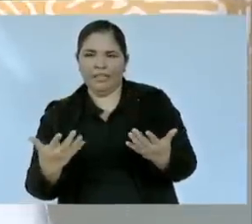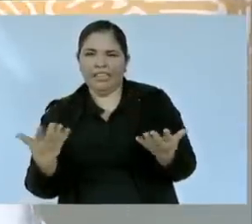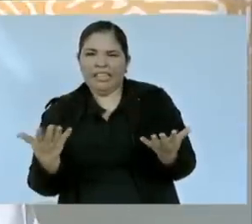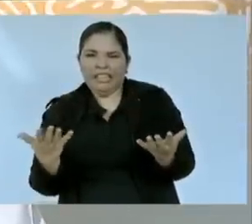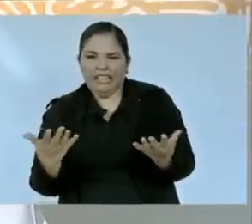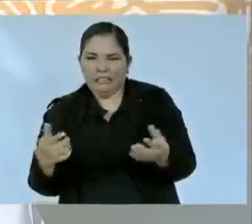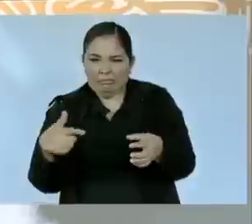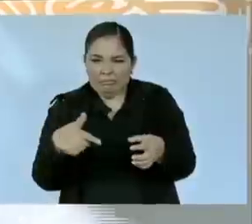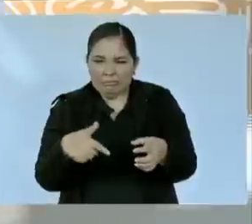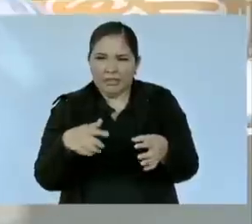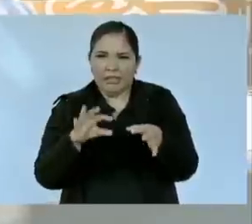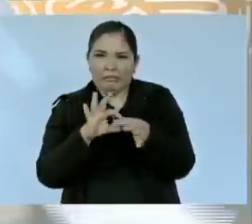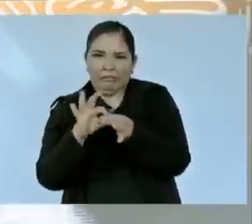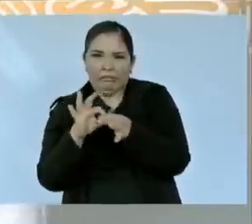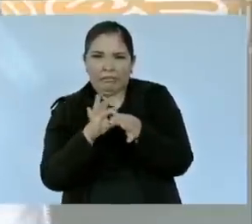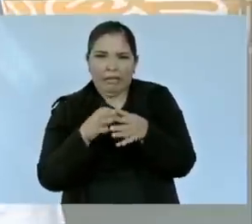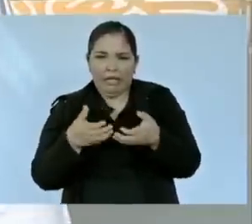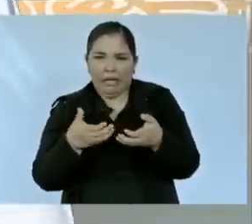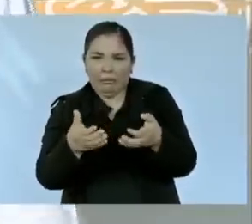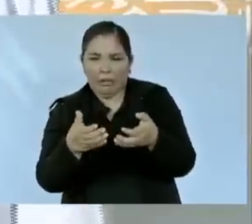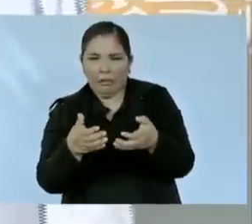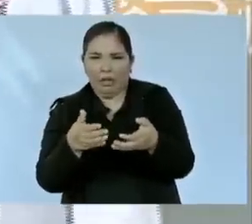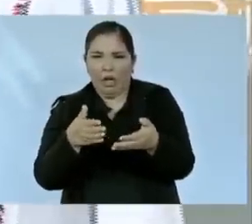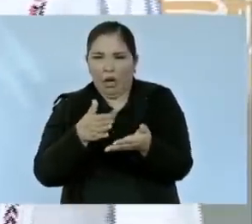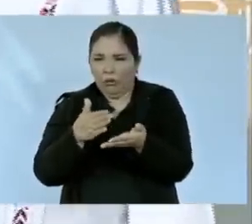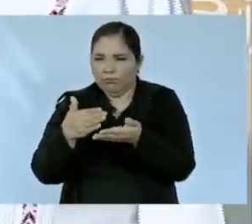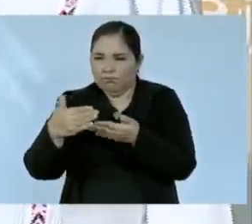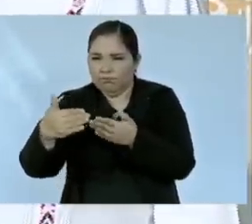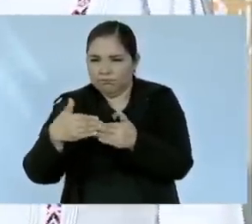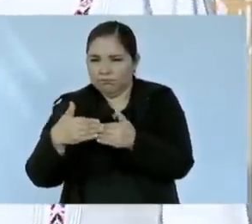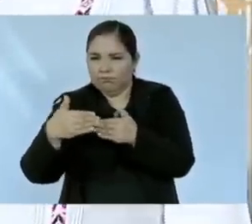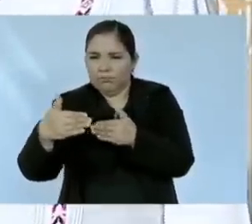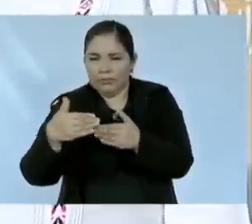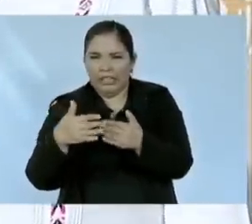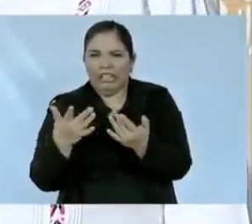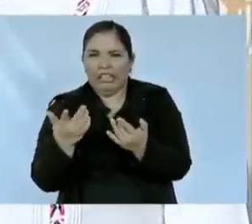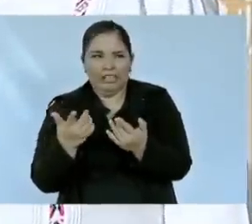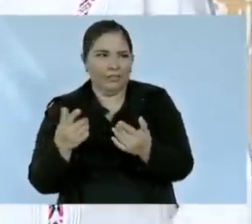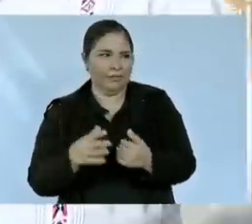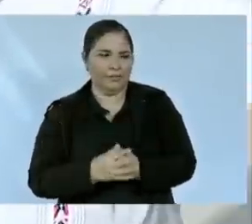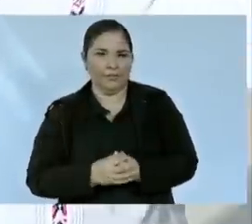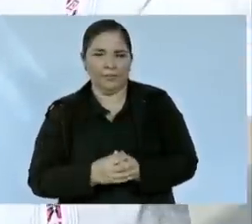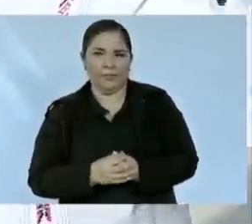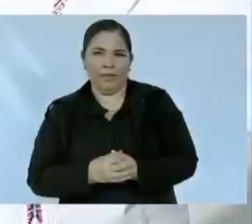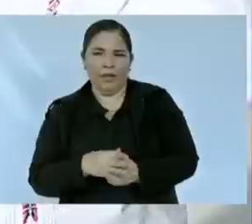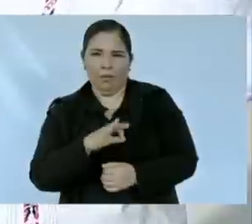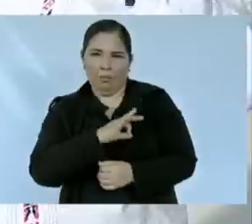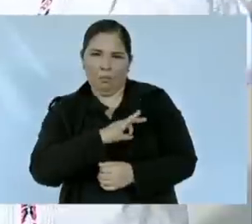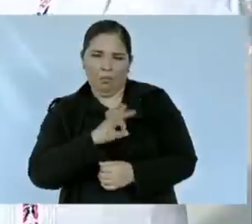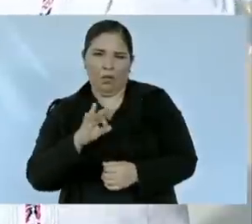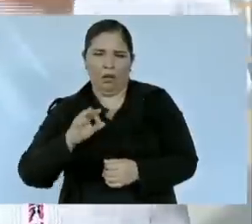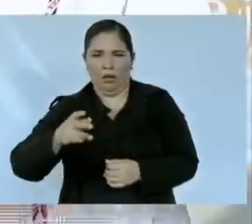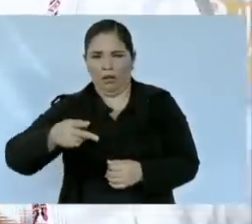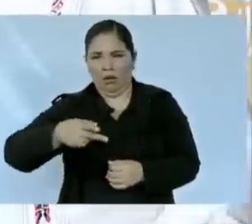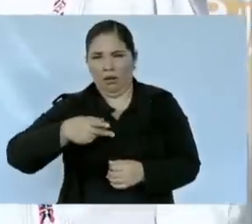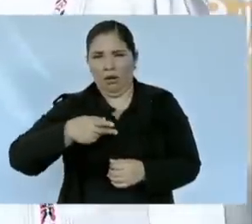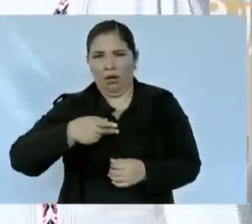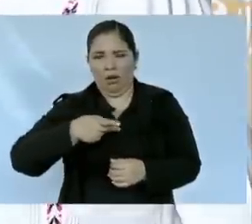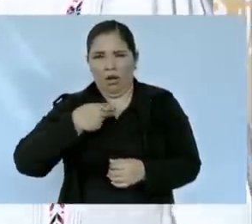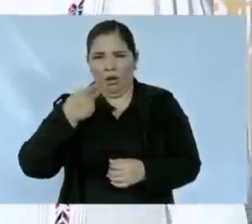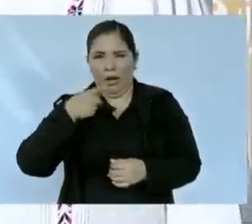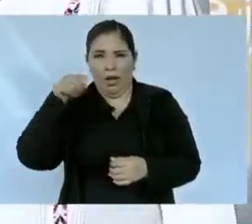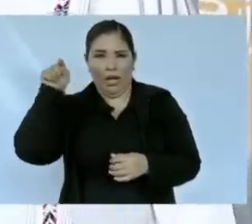camino o parte de la historia podríamos hablar de que ahora hay una